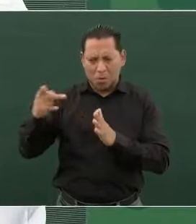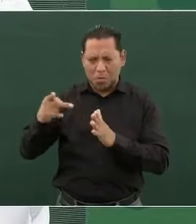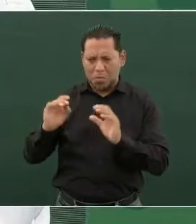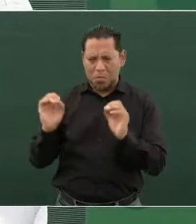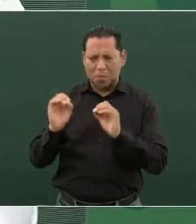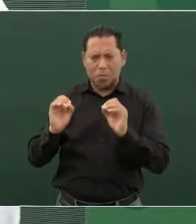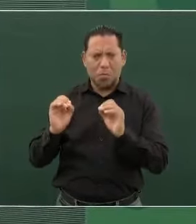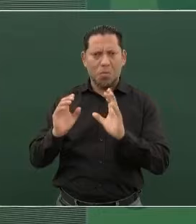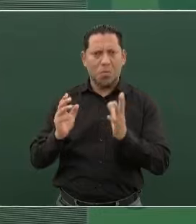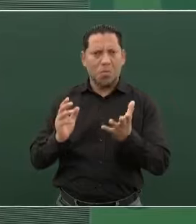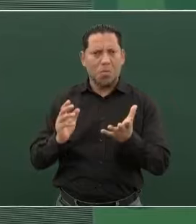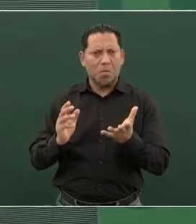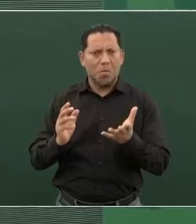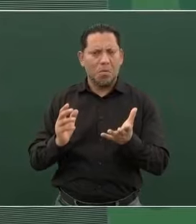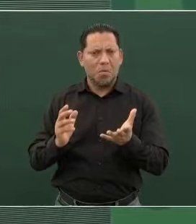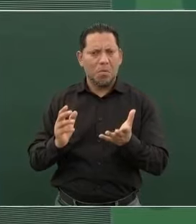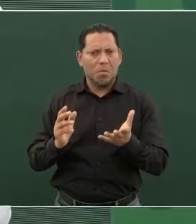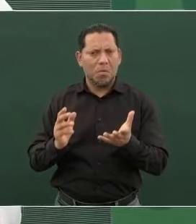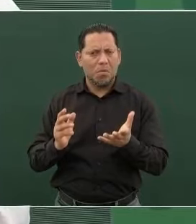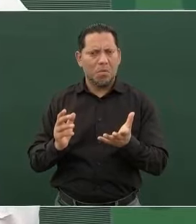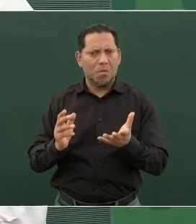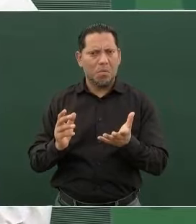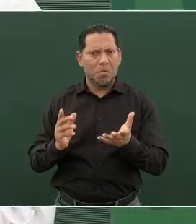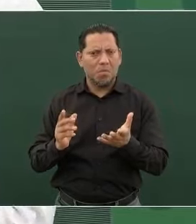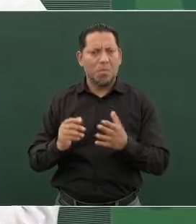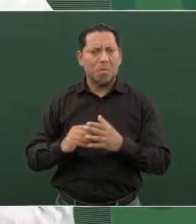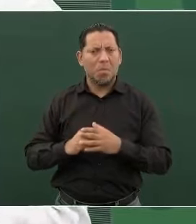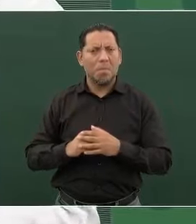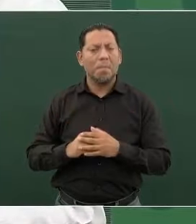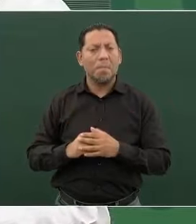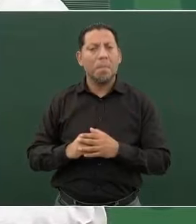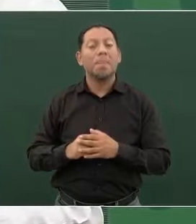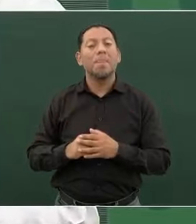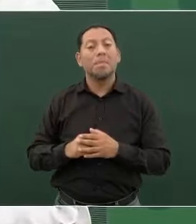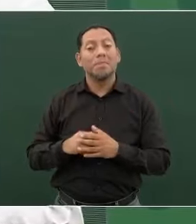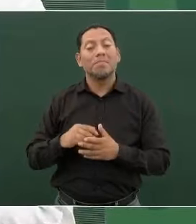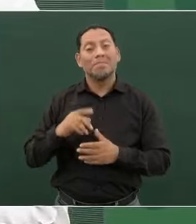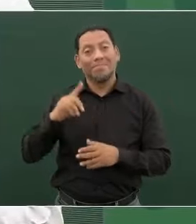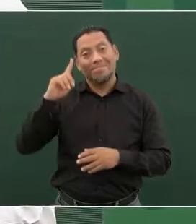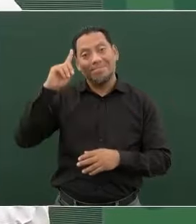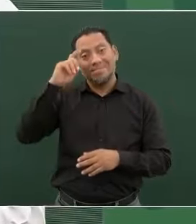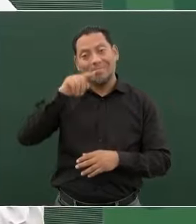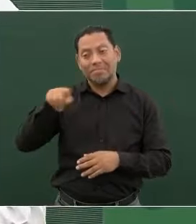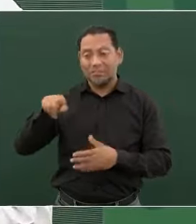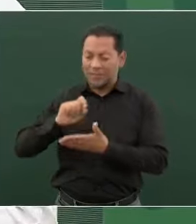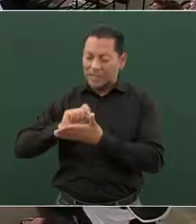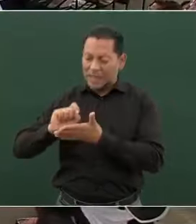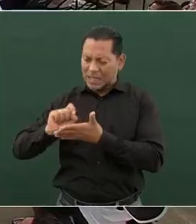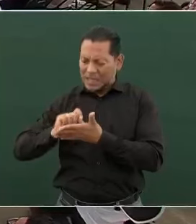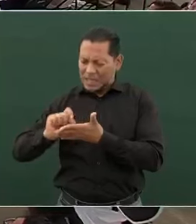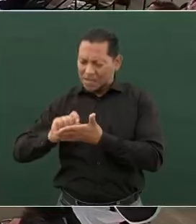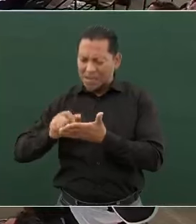que les cuesta trabajo escribir hasta una carta.